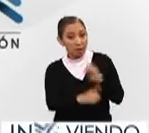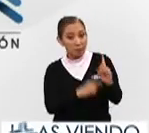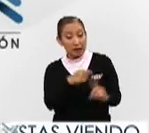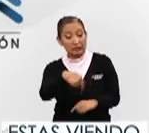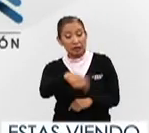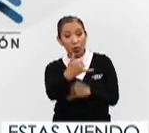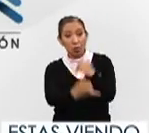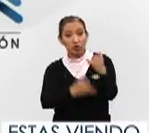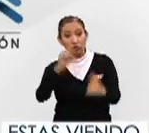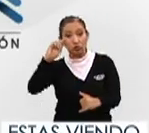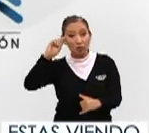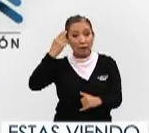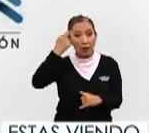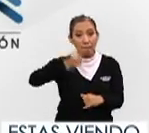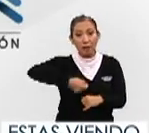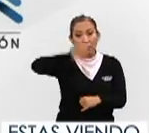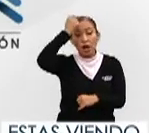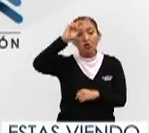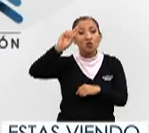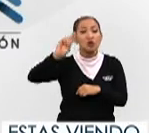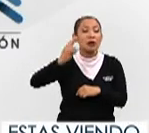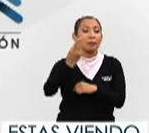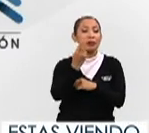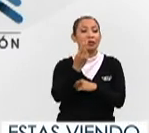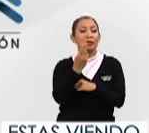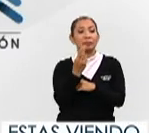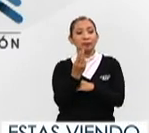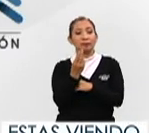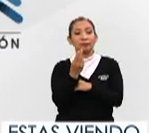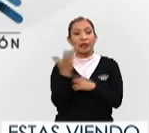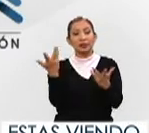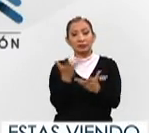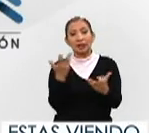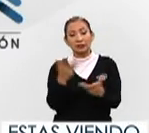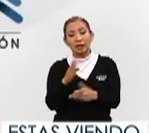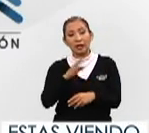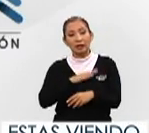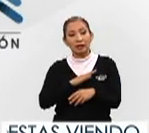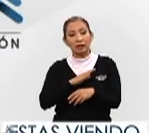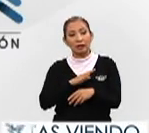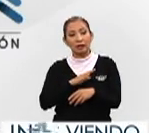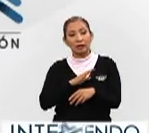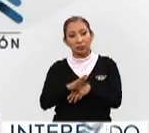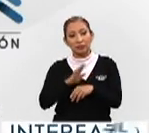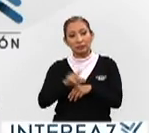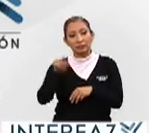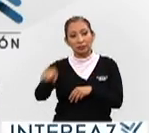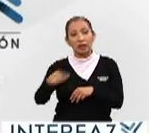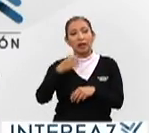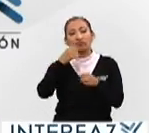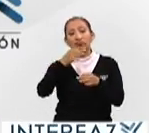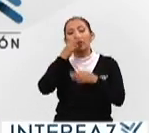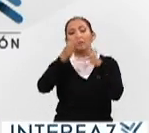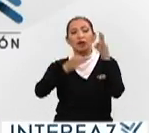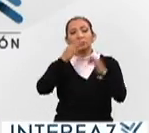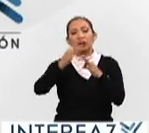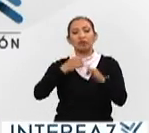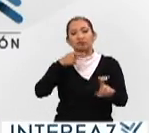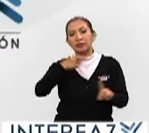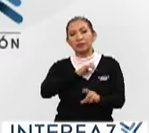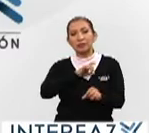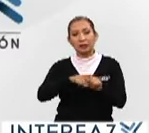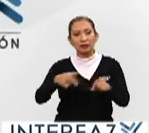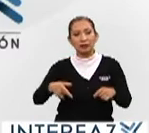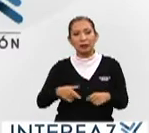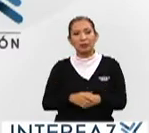en estos Juegos Universitarios los primeros Juegos Universitarios que se van a organizar en Brasil ahí va a estar la agencia informativa con un trabajo especial